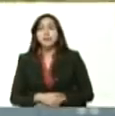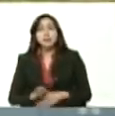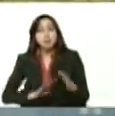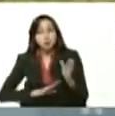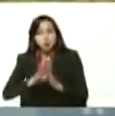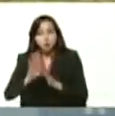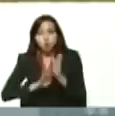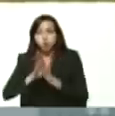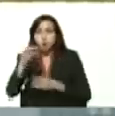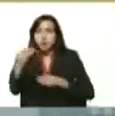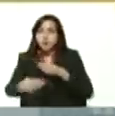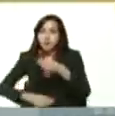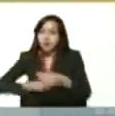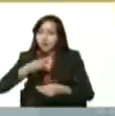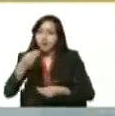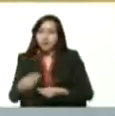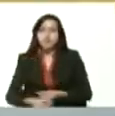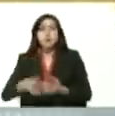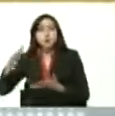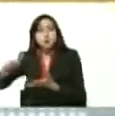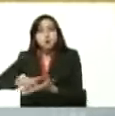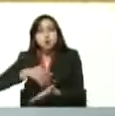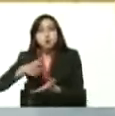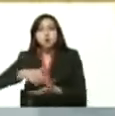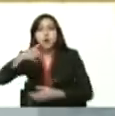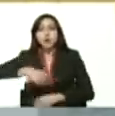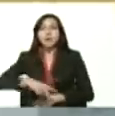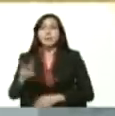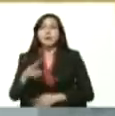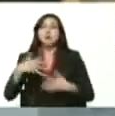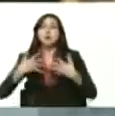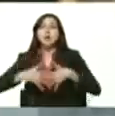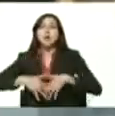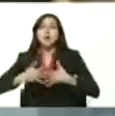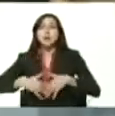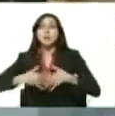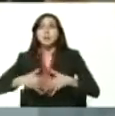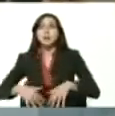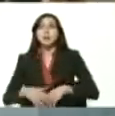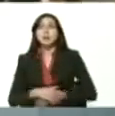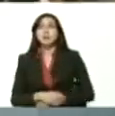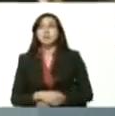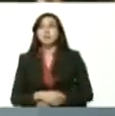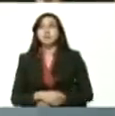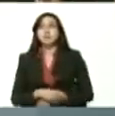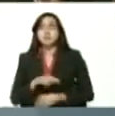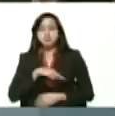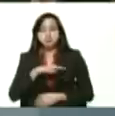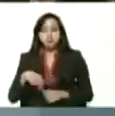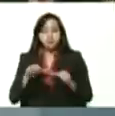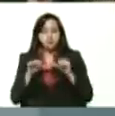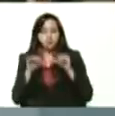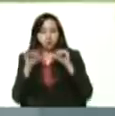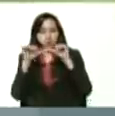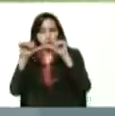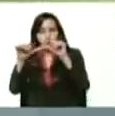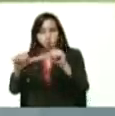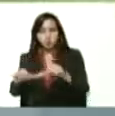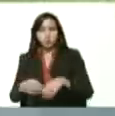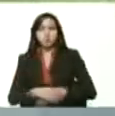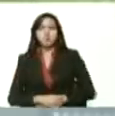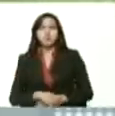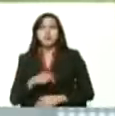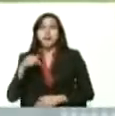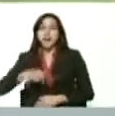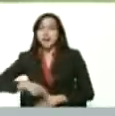núcleos productivos del país empresas del país así hemos avanzado y este